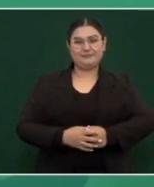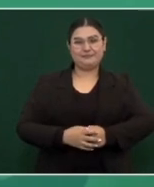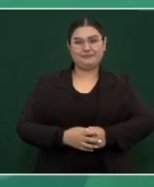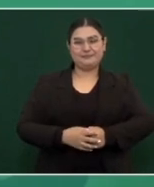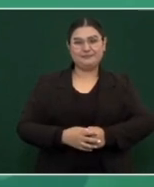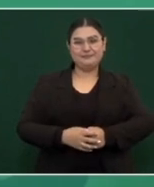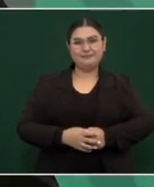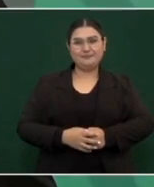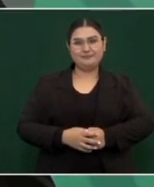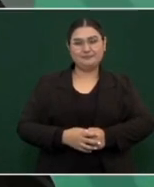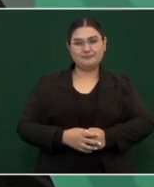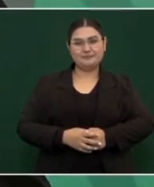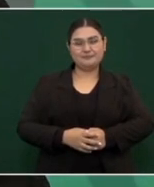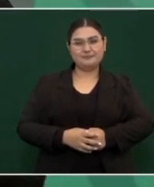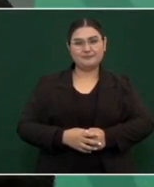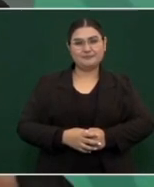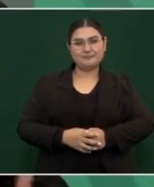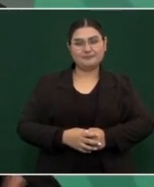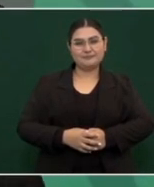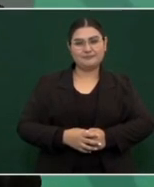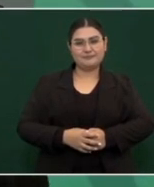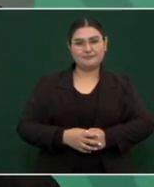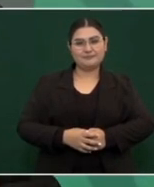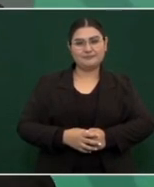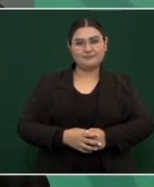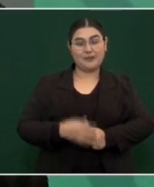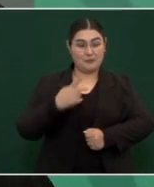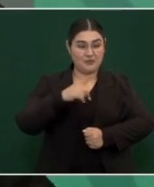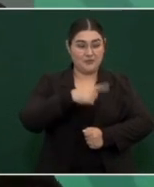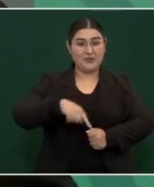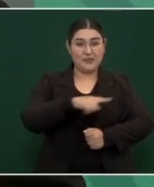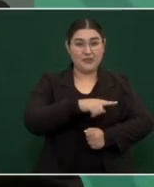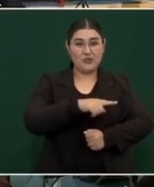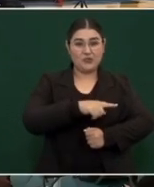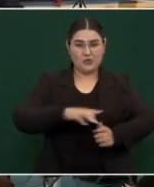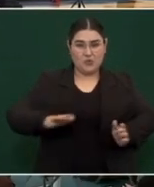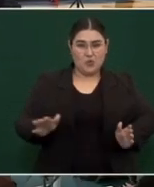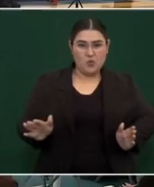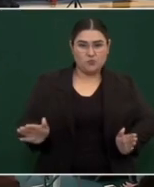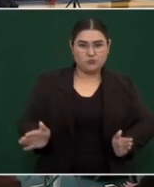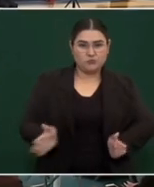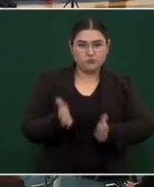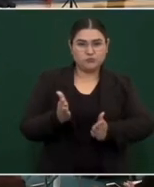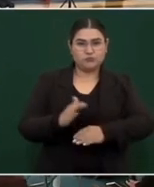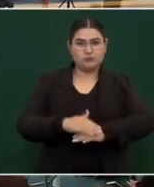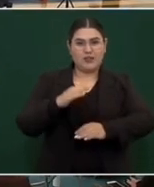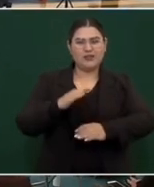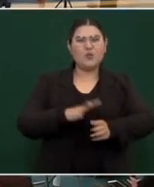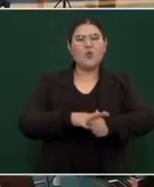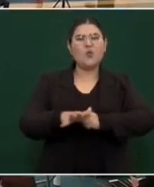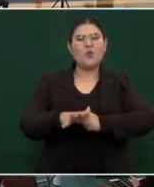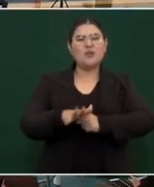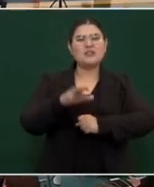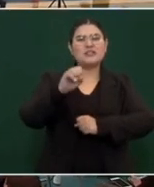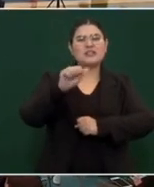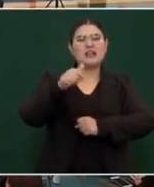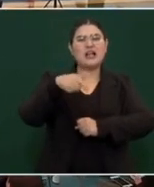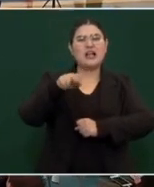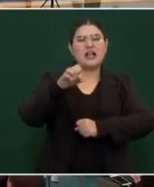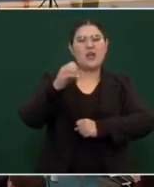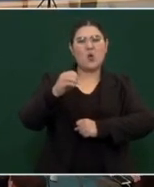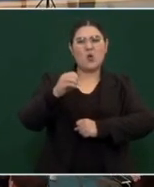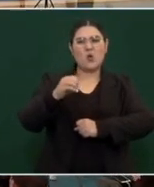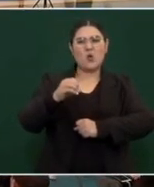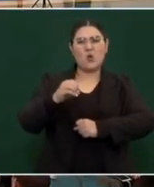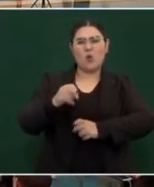Cuando fueron los que impulsaron todo el saqueo que se llevó a